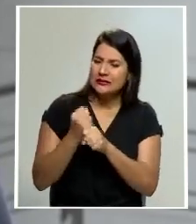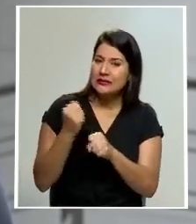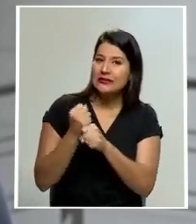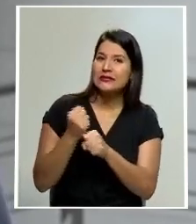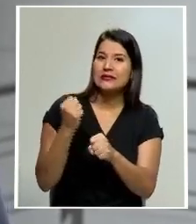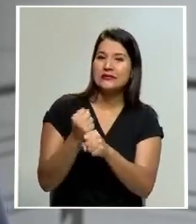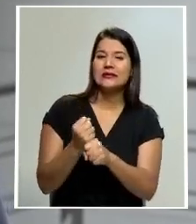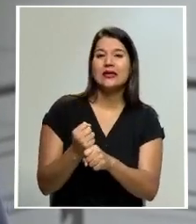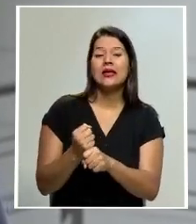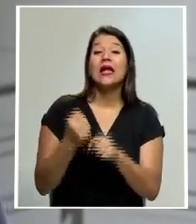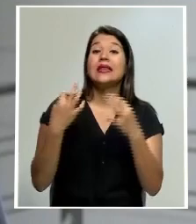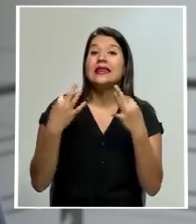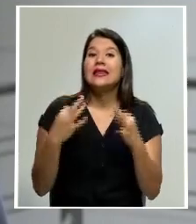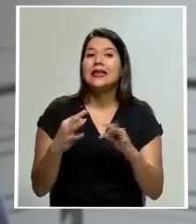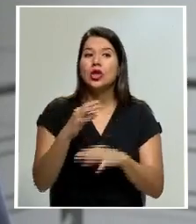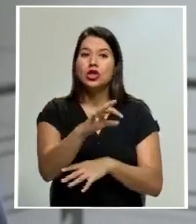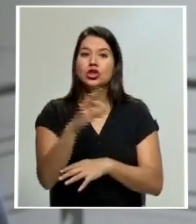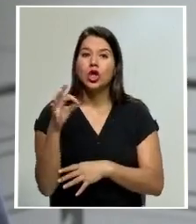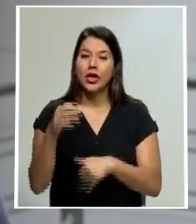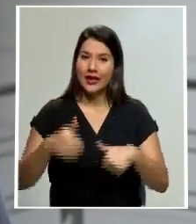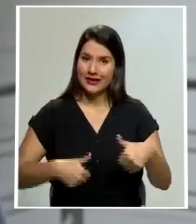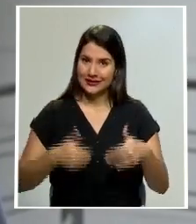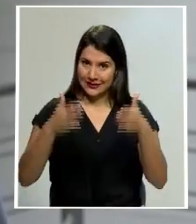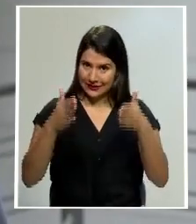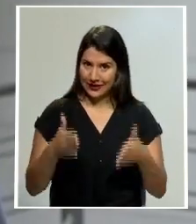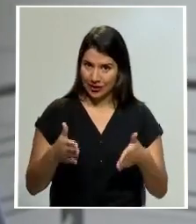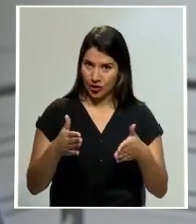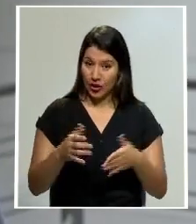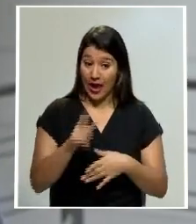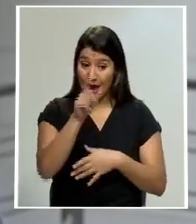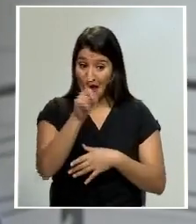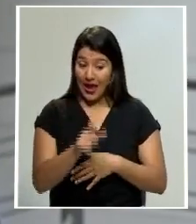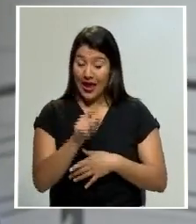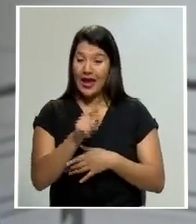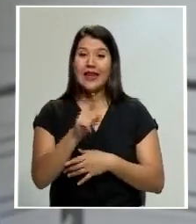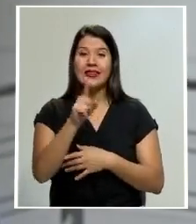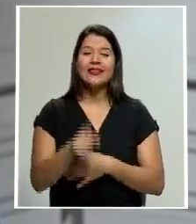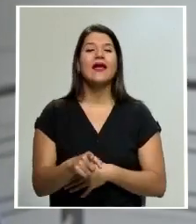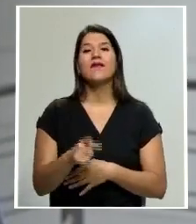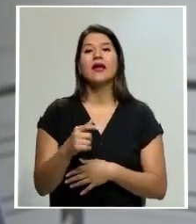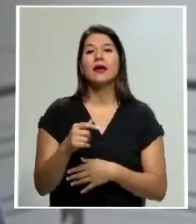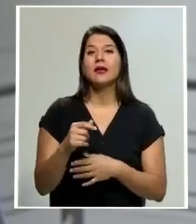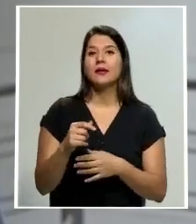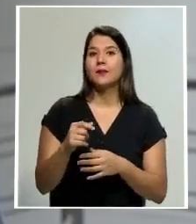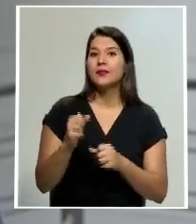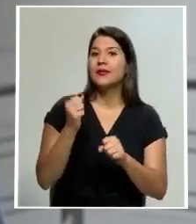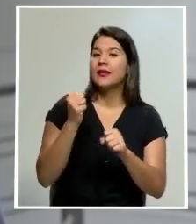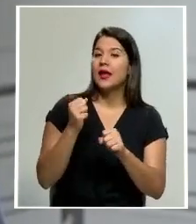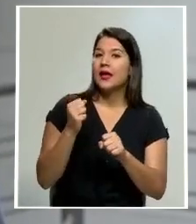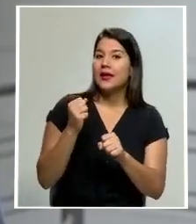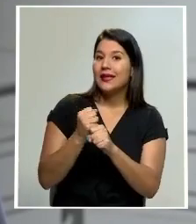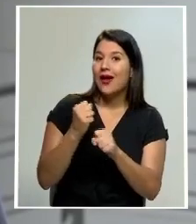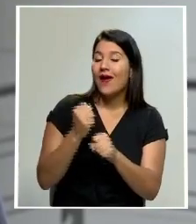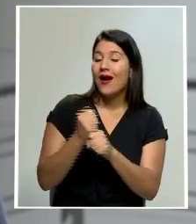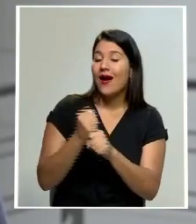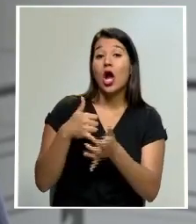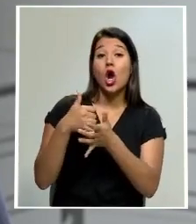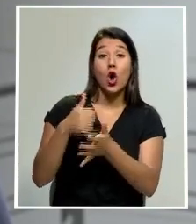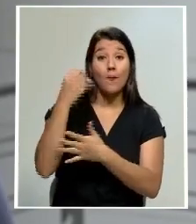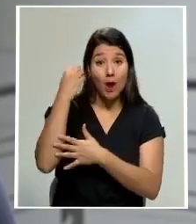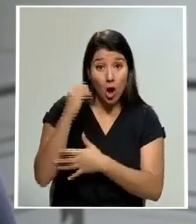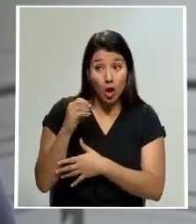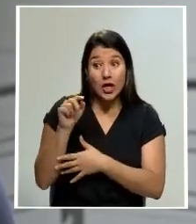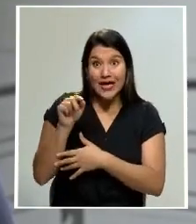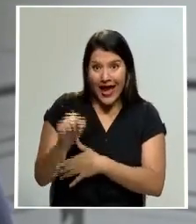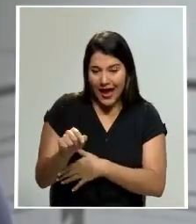traer al técnico, le repito, que tenga la posibilidad de trabajar en Copa Oro y en la Copa Oro preparar el equipo